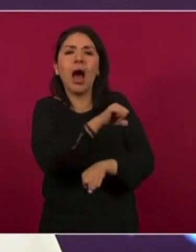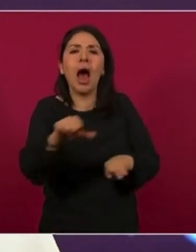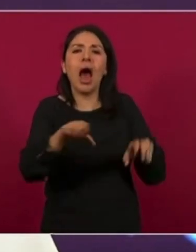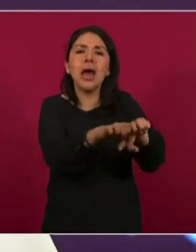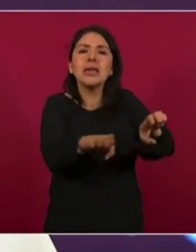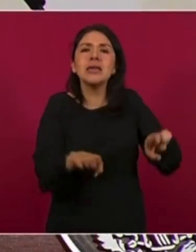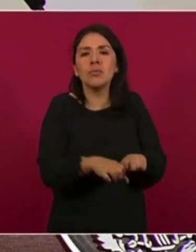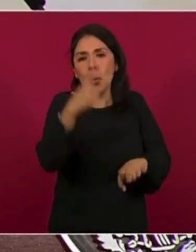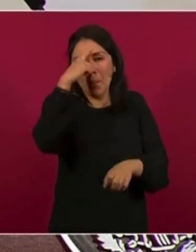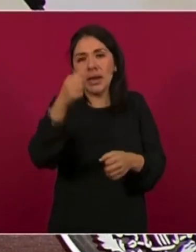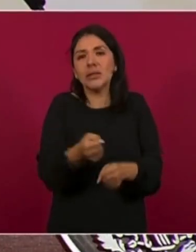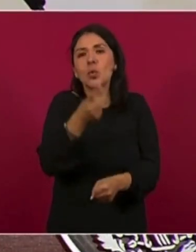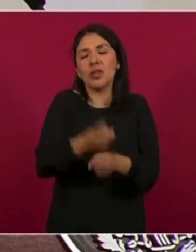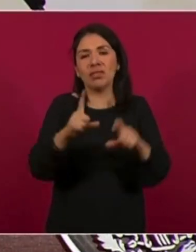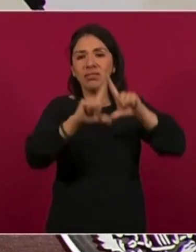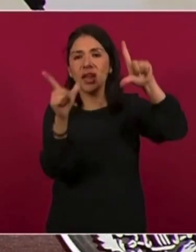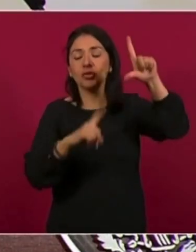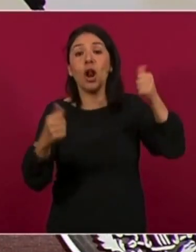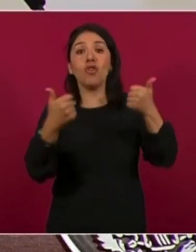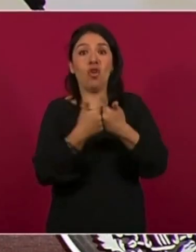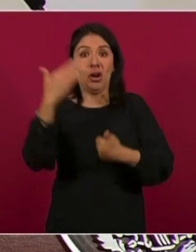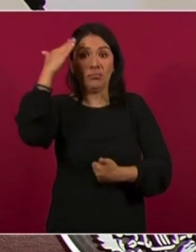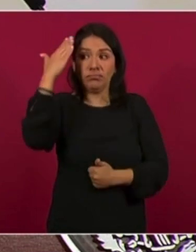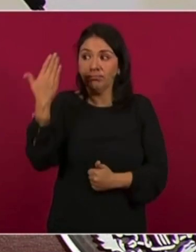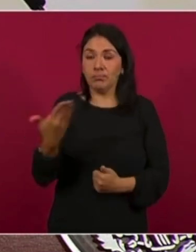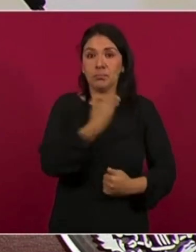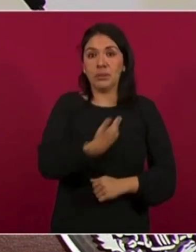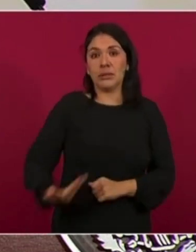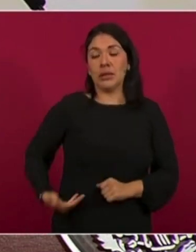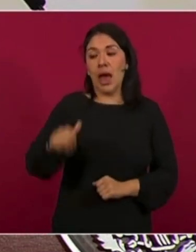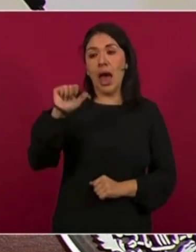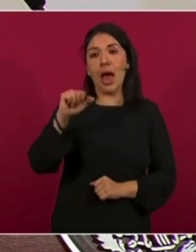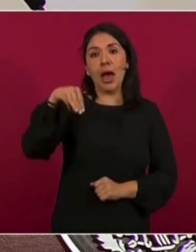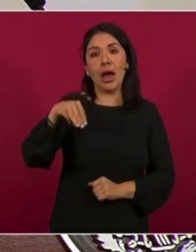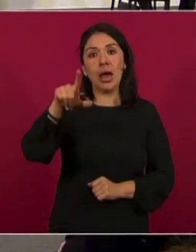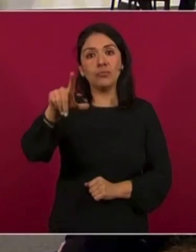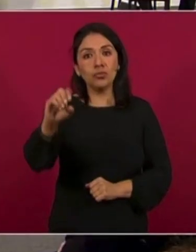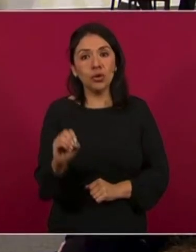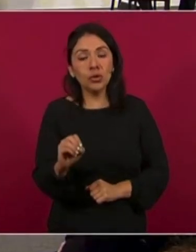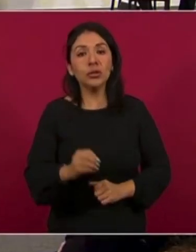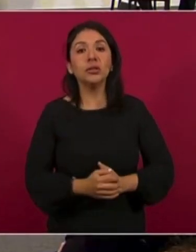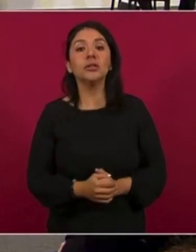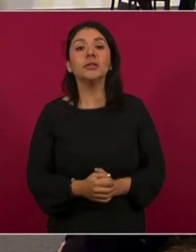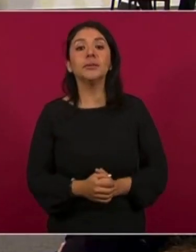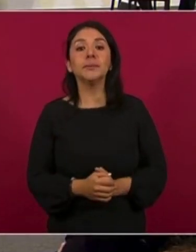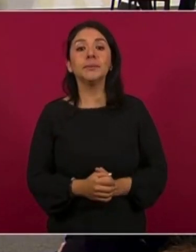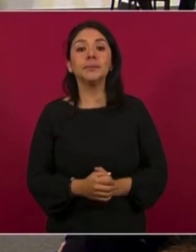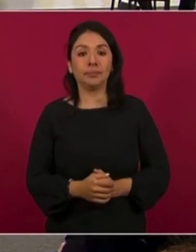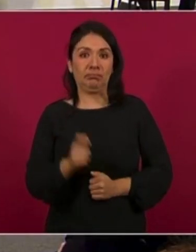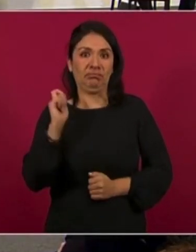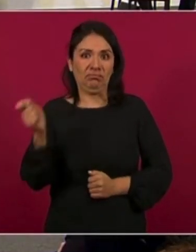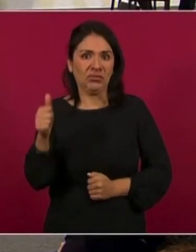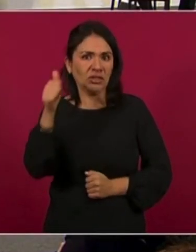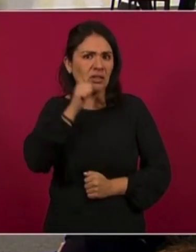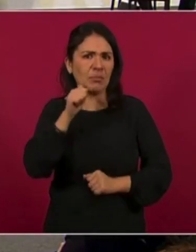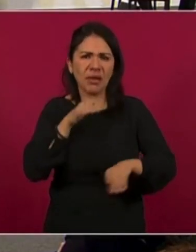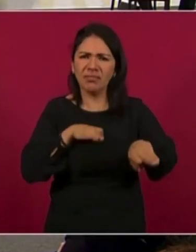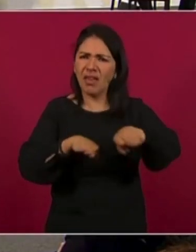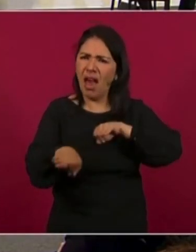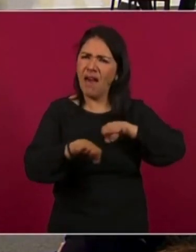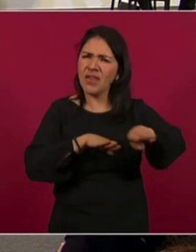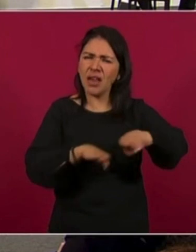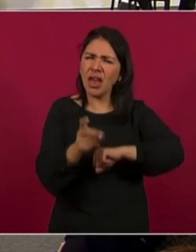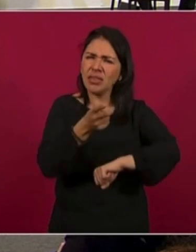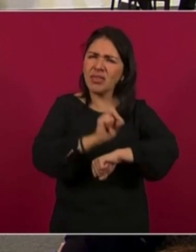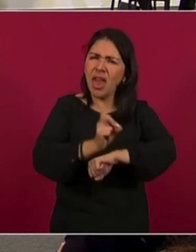Nacional bajo el liderazgo del presidente Andrés Manuel López Obrador, que trabaja todos los